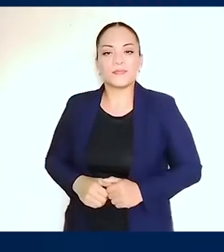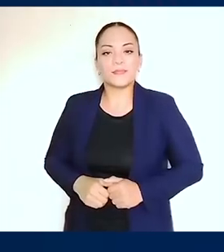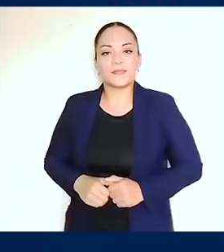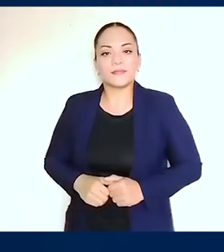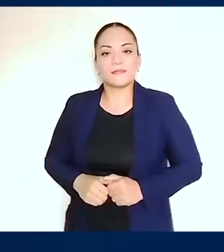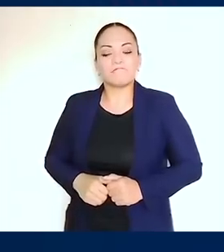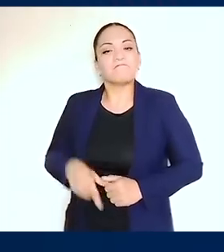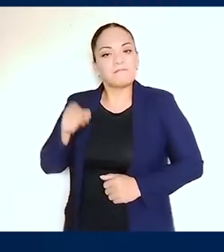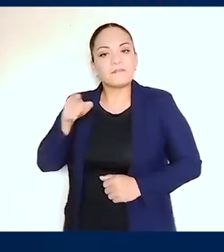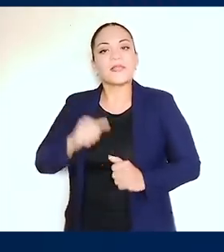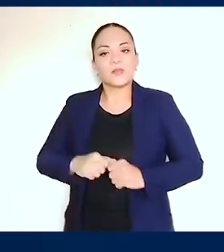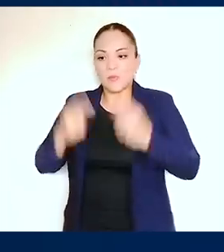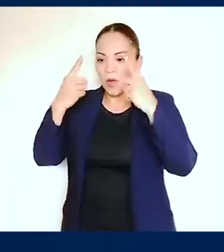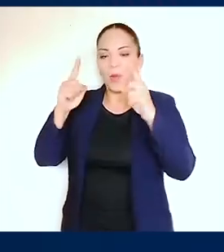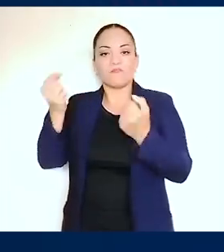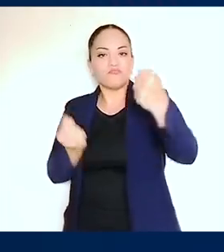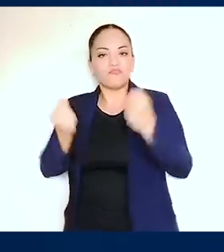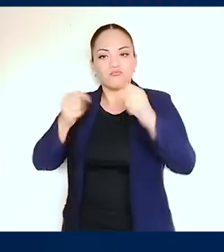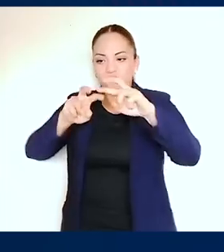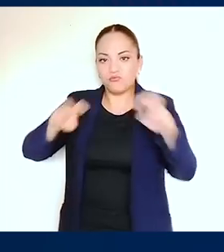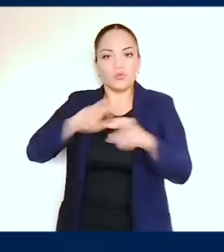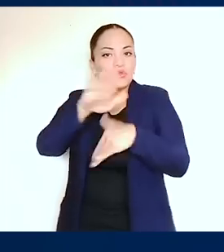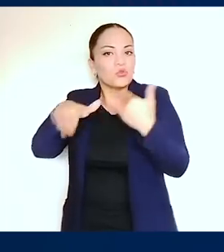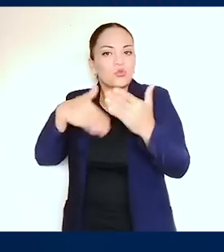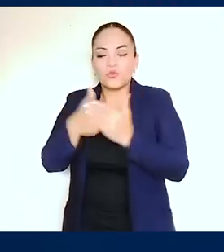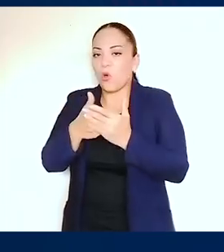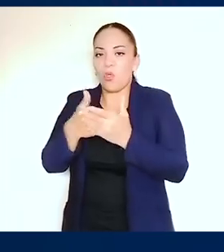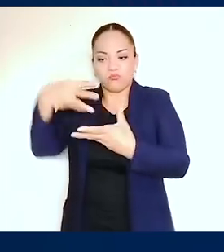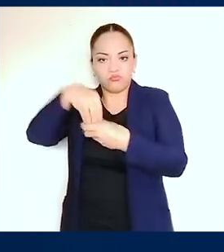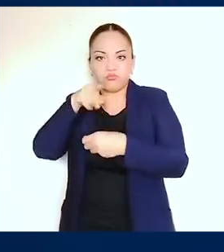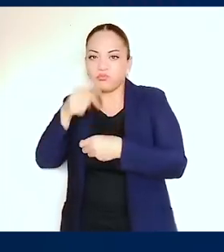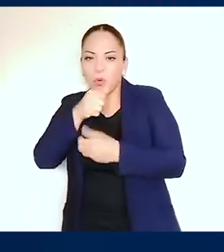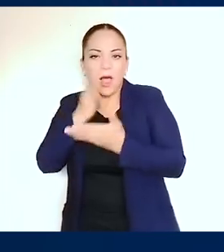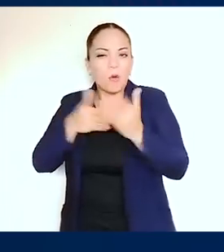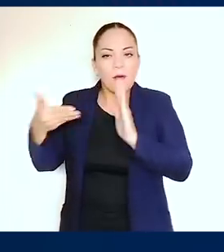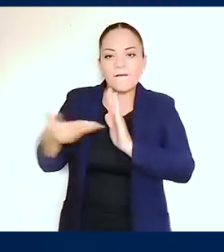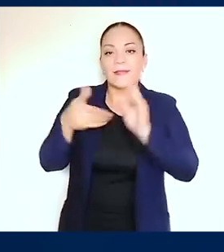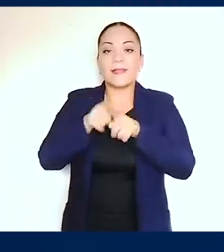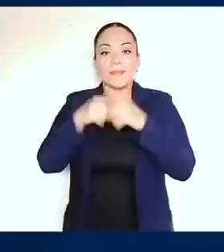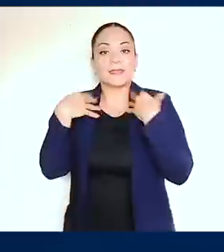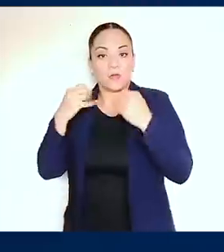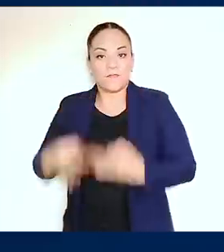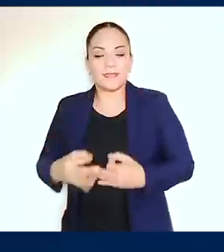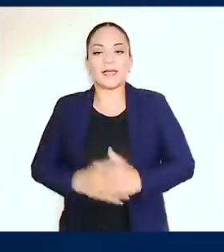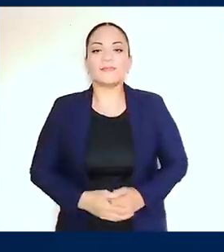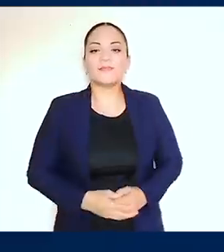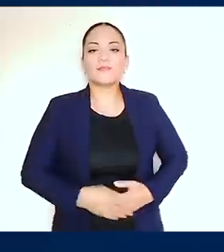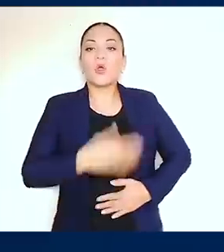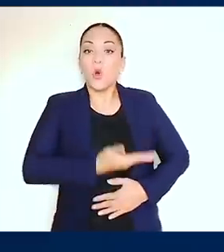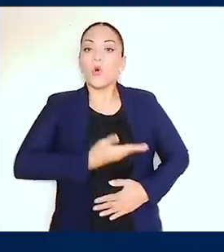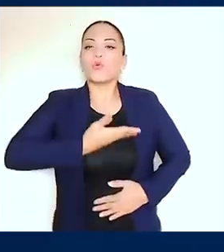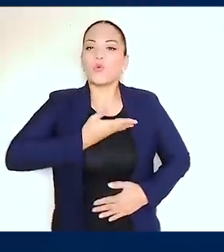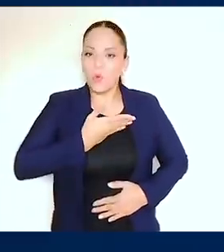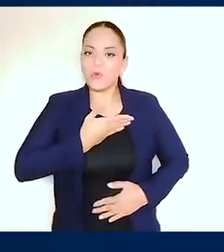van a poder escanear y detectar todo lo que venga a afectar nuestra salud física. El orgullo